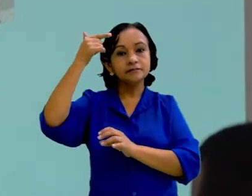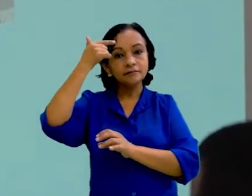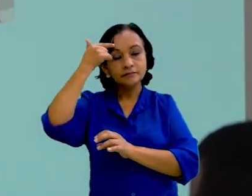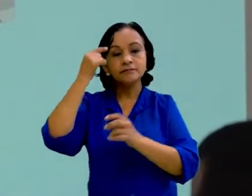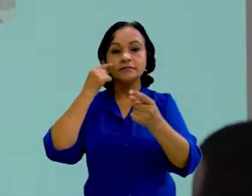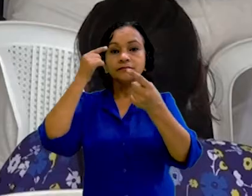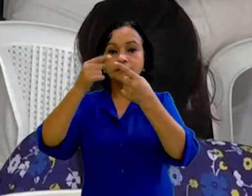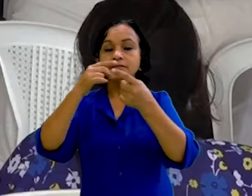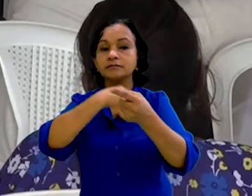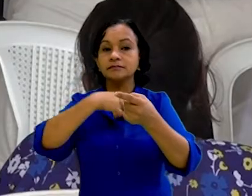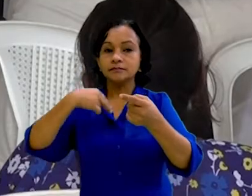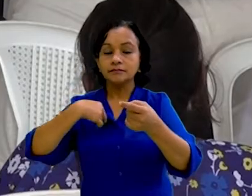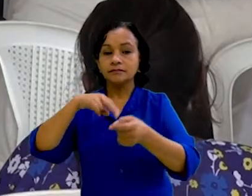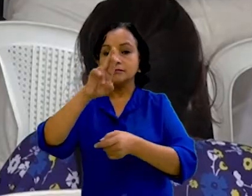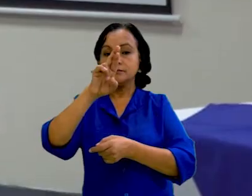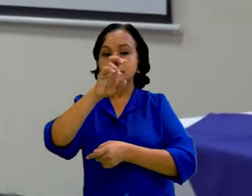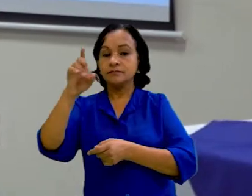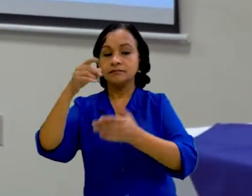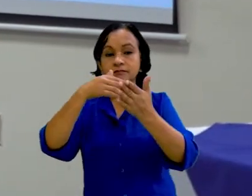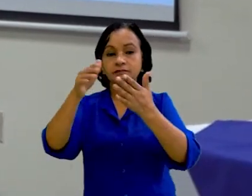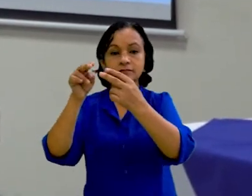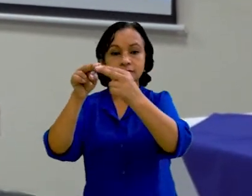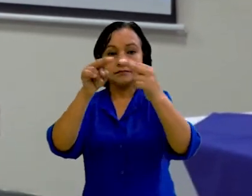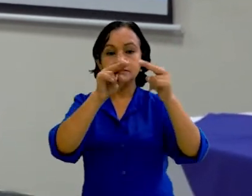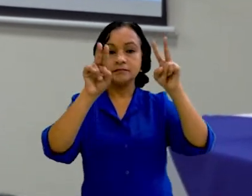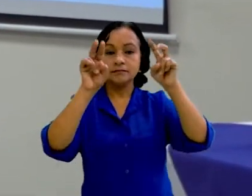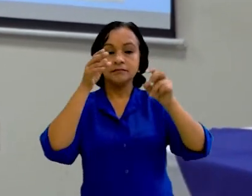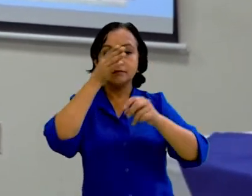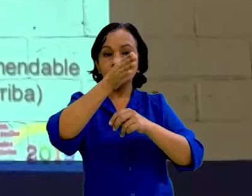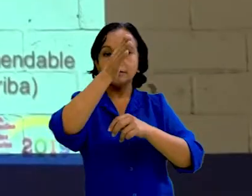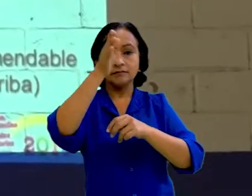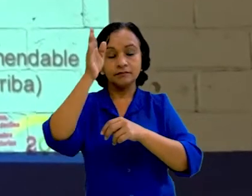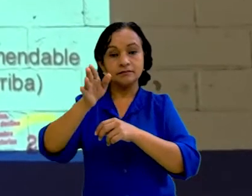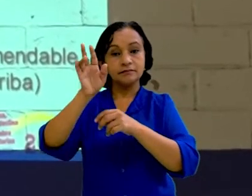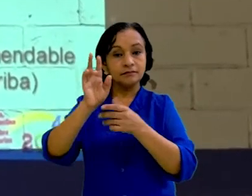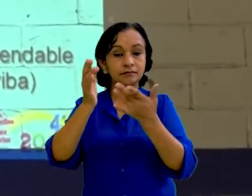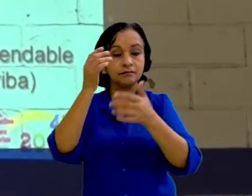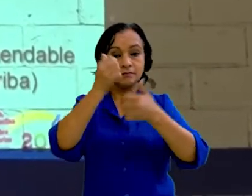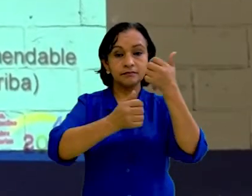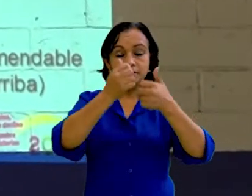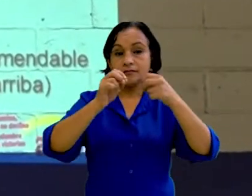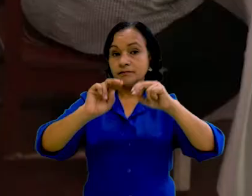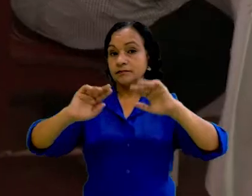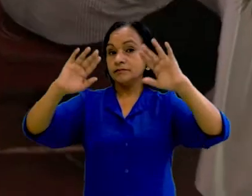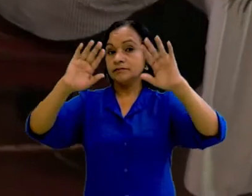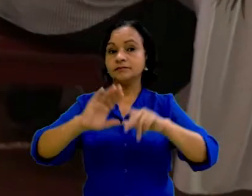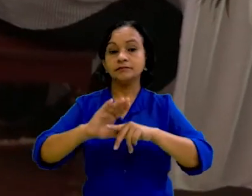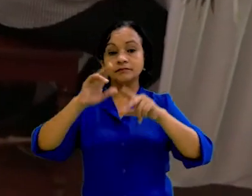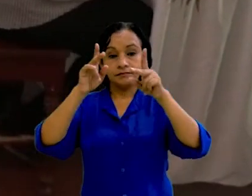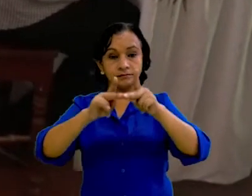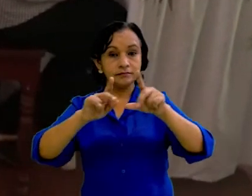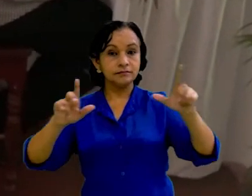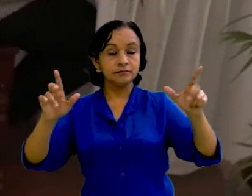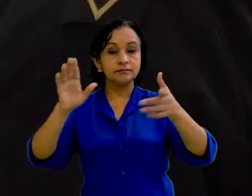con el objetivo de crear una red nacional de facilitadores en el tema de gestión para la reducción del riesgo de desastres. Este